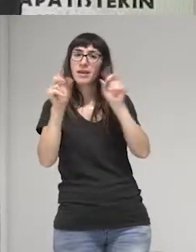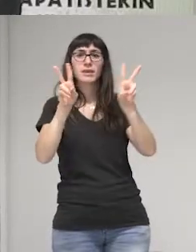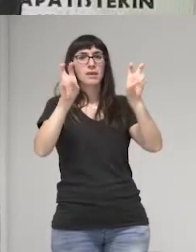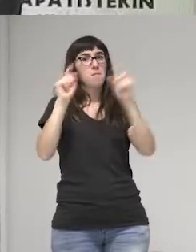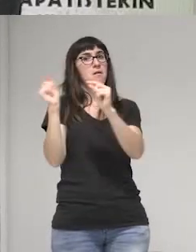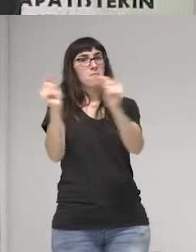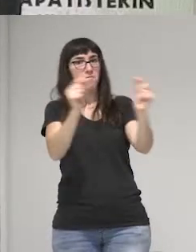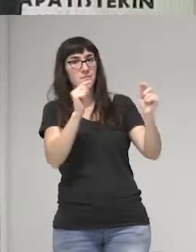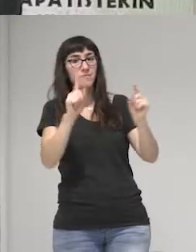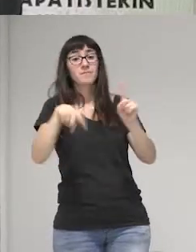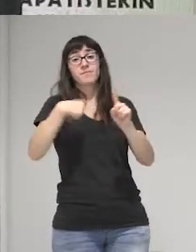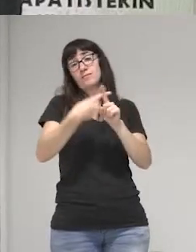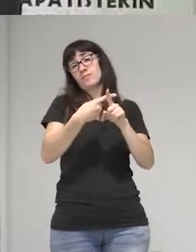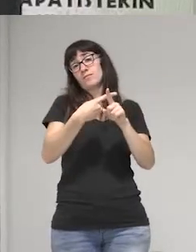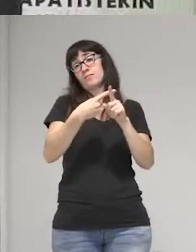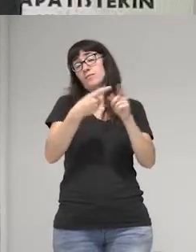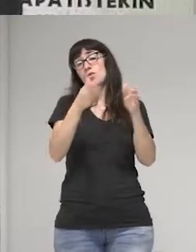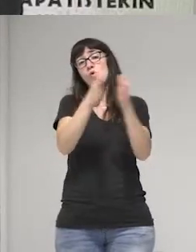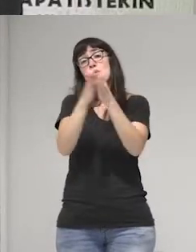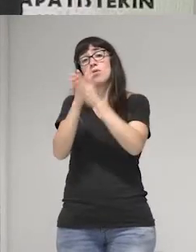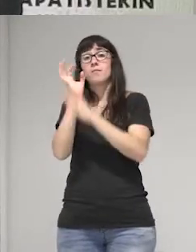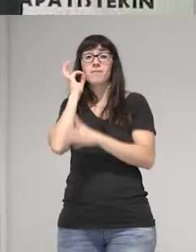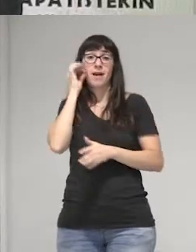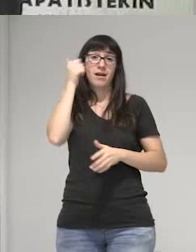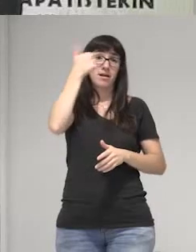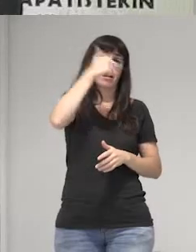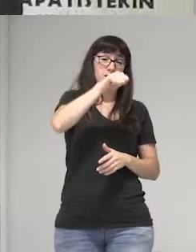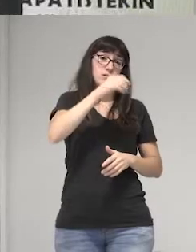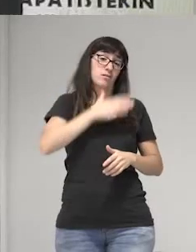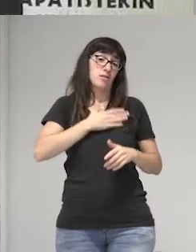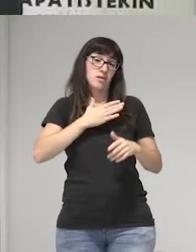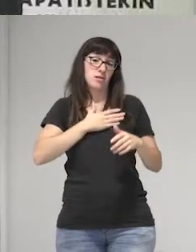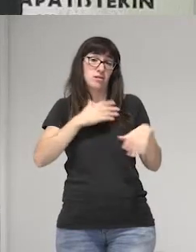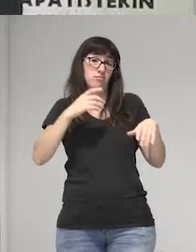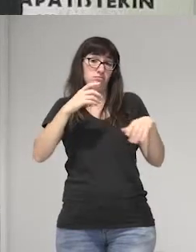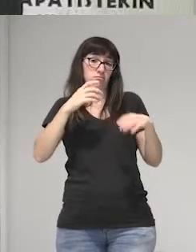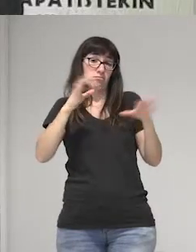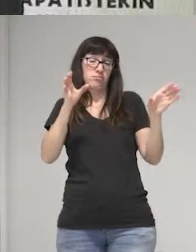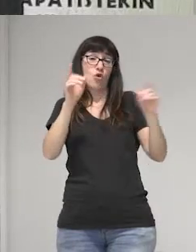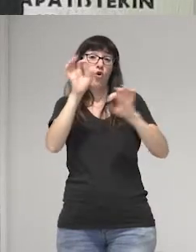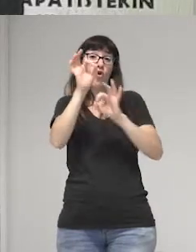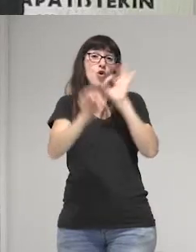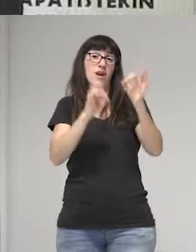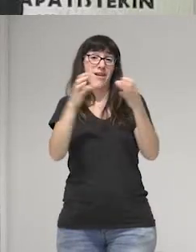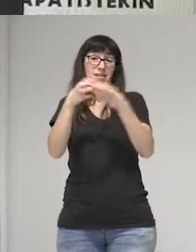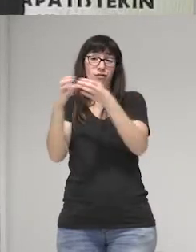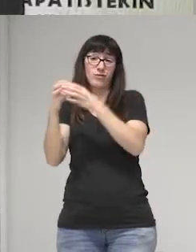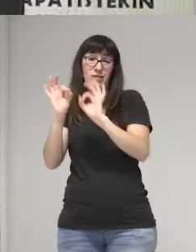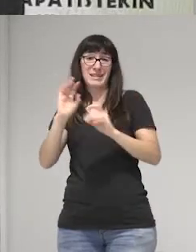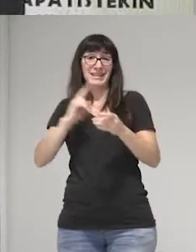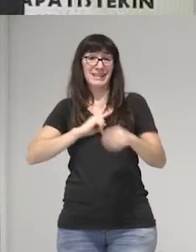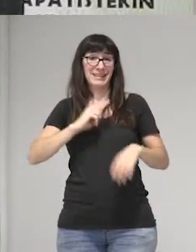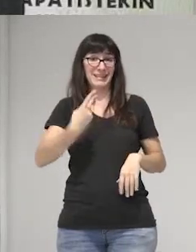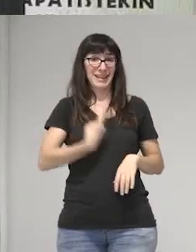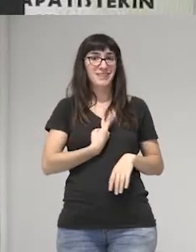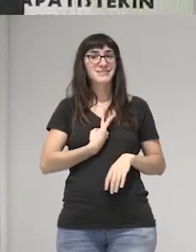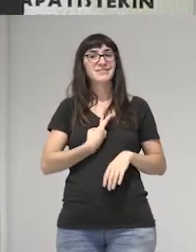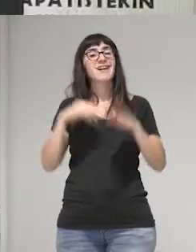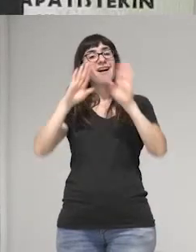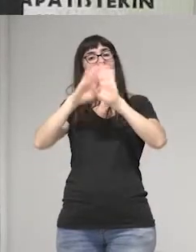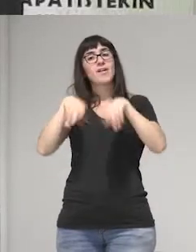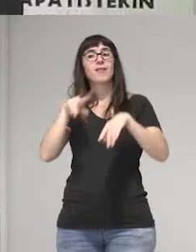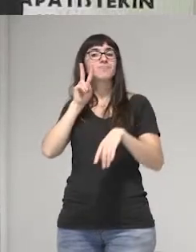compañeras y compañeros de las organizaciones trans quedaron como